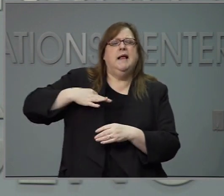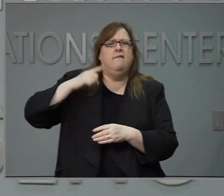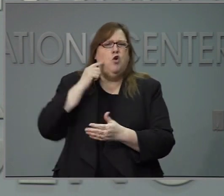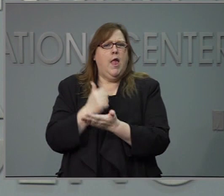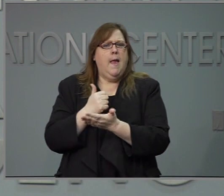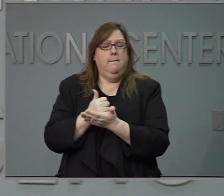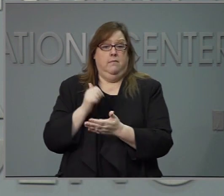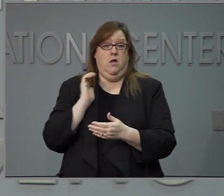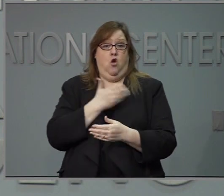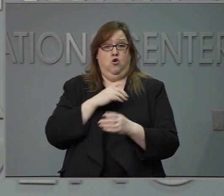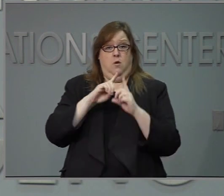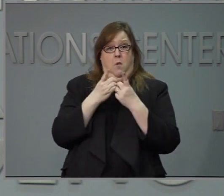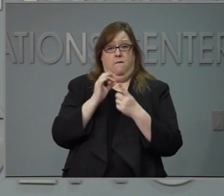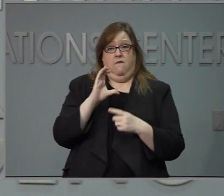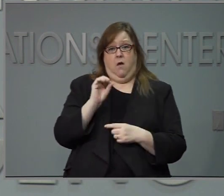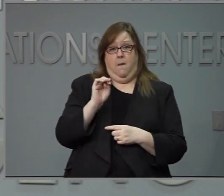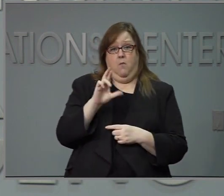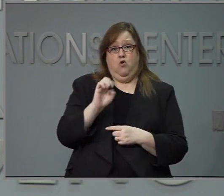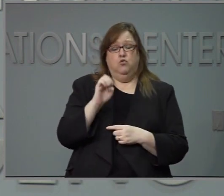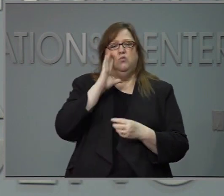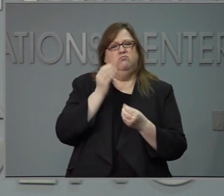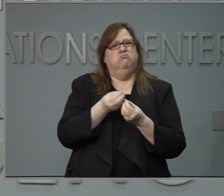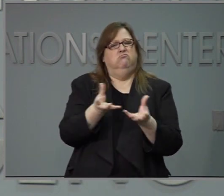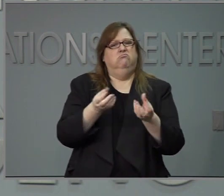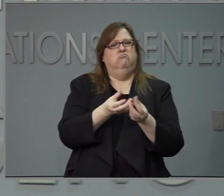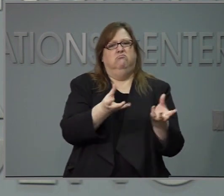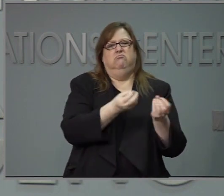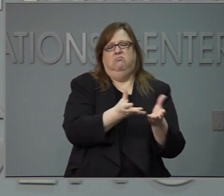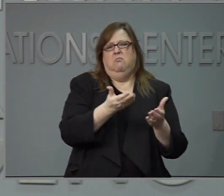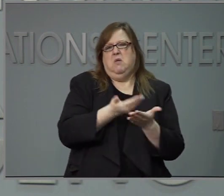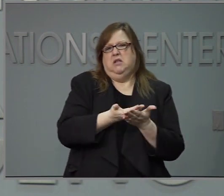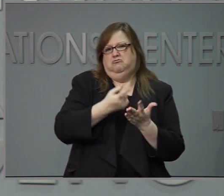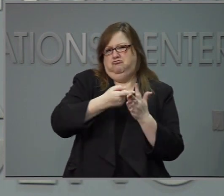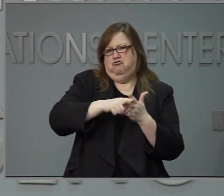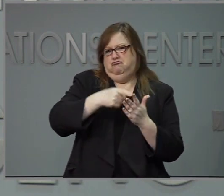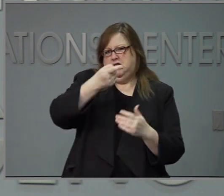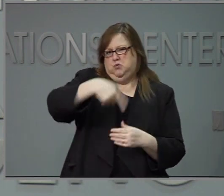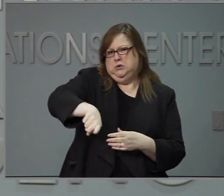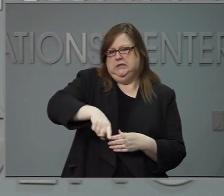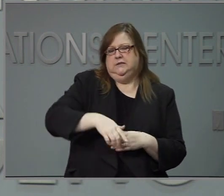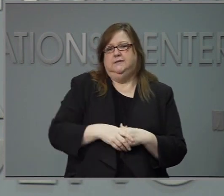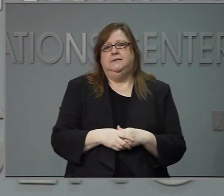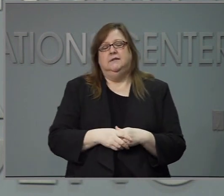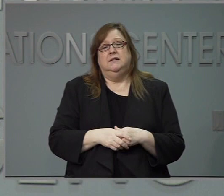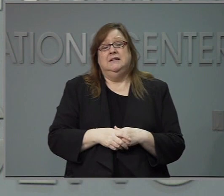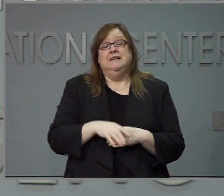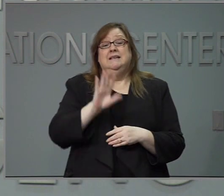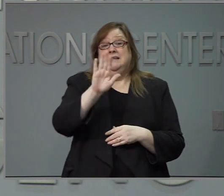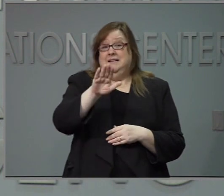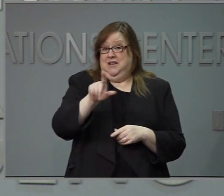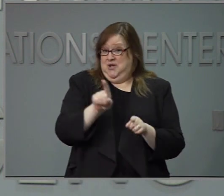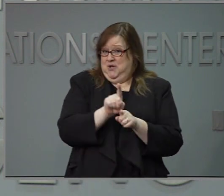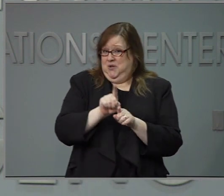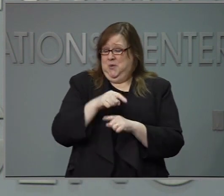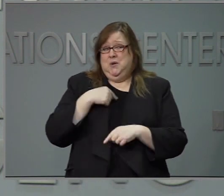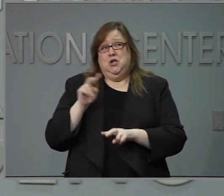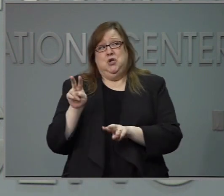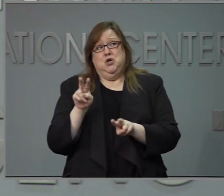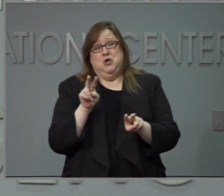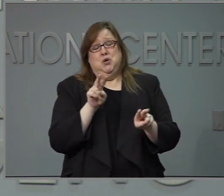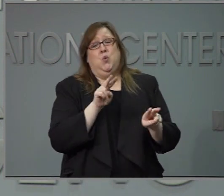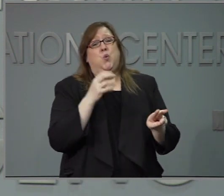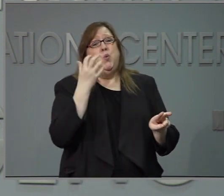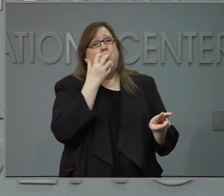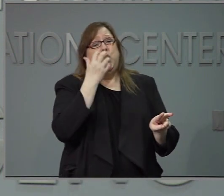empezará a asignar fondos la próxima semana. Al mismo tiempo seguimos preocupados por el número de casos que están aumentando en la nación